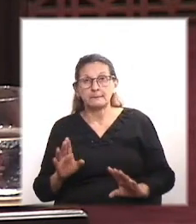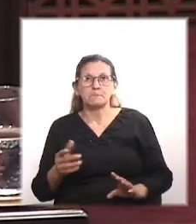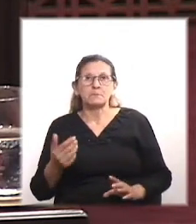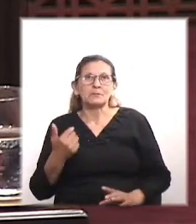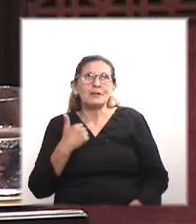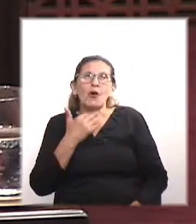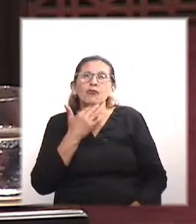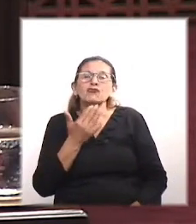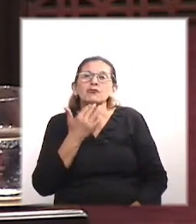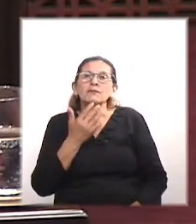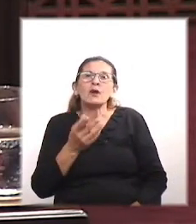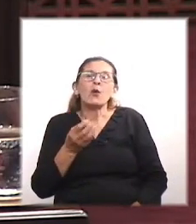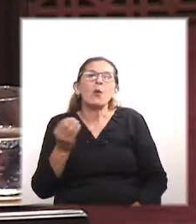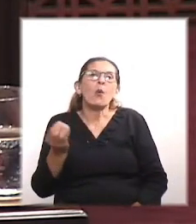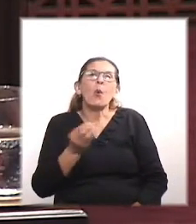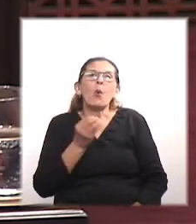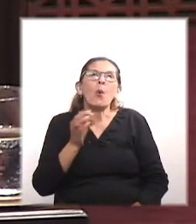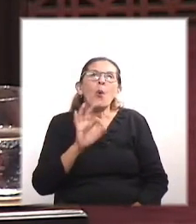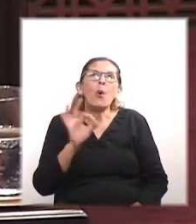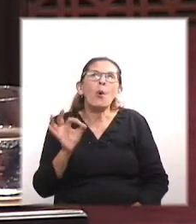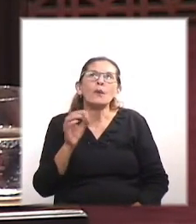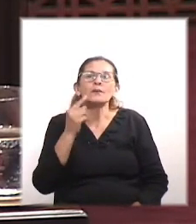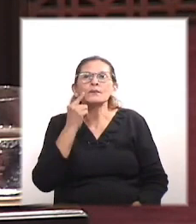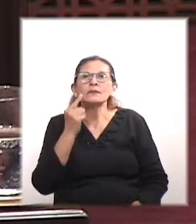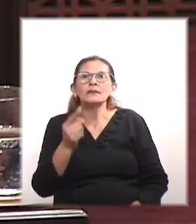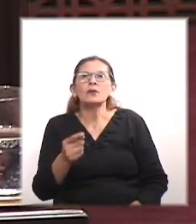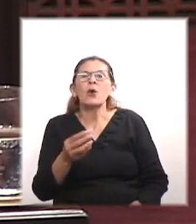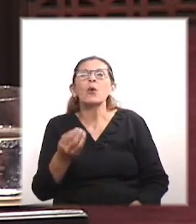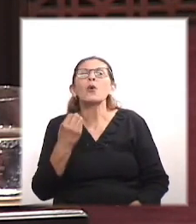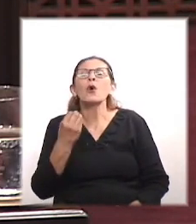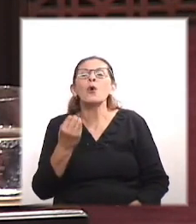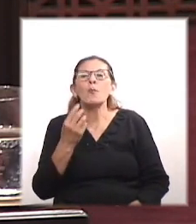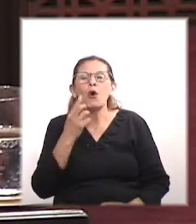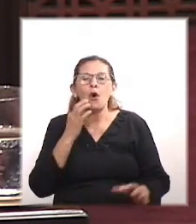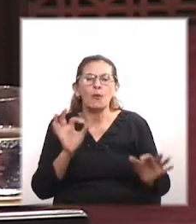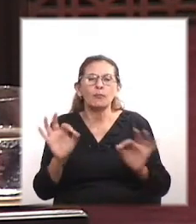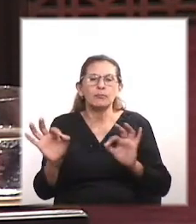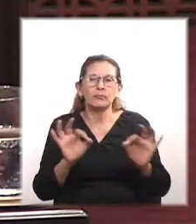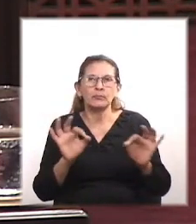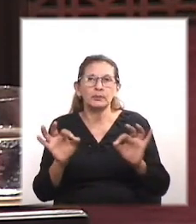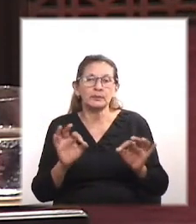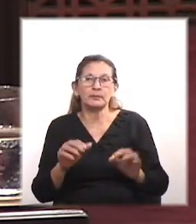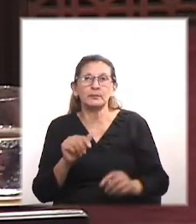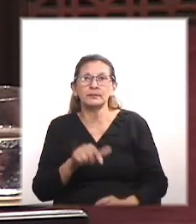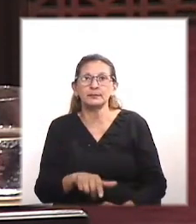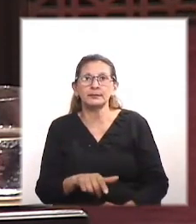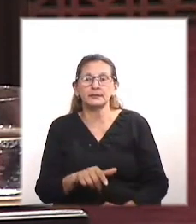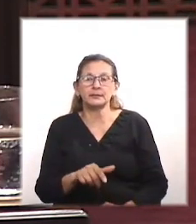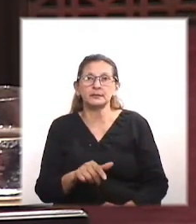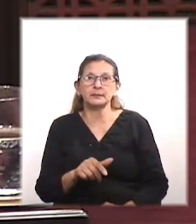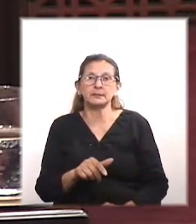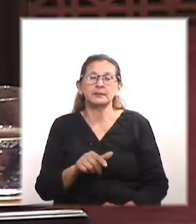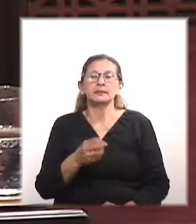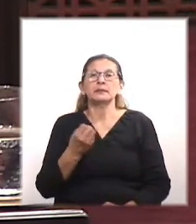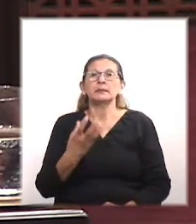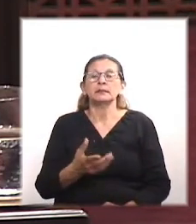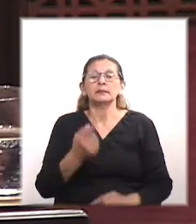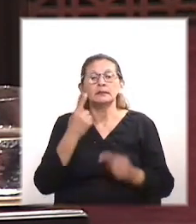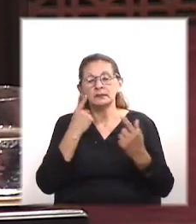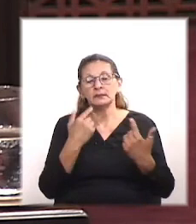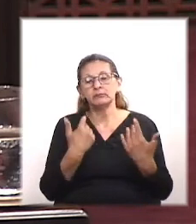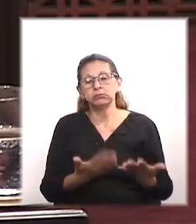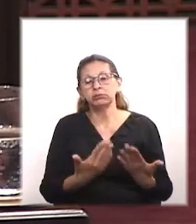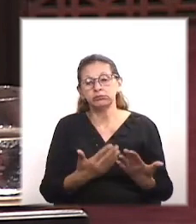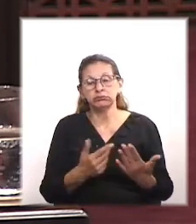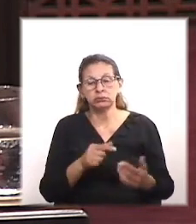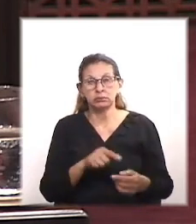sabiendo o estamos analizando bien de cómo regularizar, porque, ¿qué es lo que pasa? El estruendo de una batería,